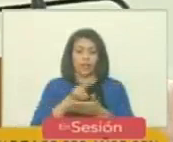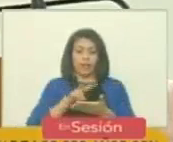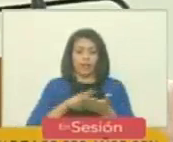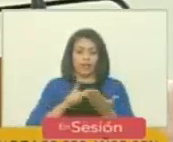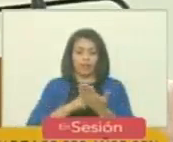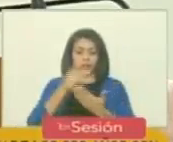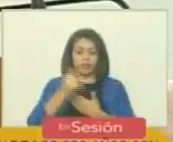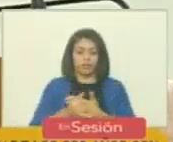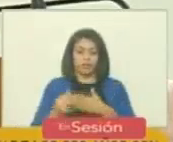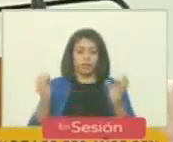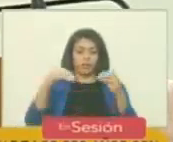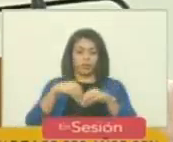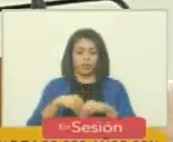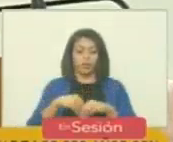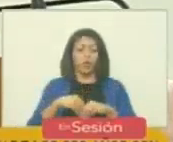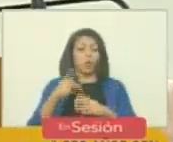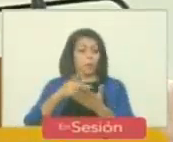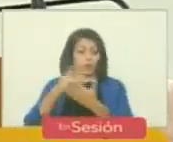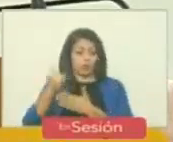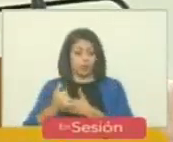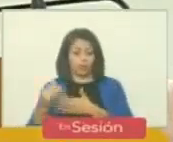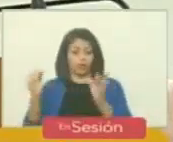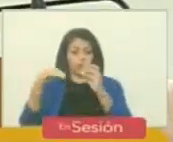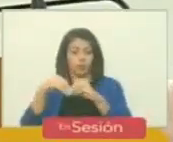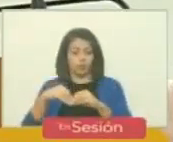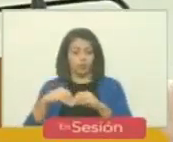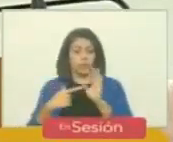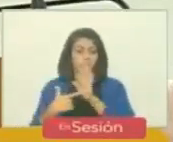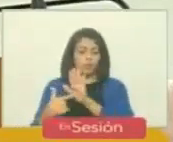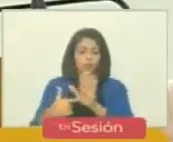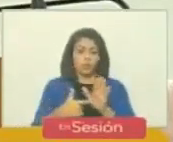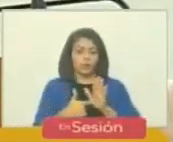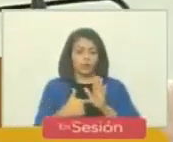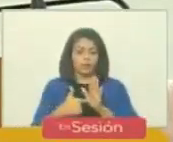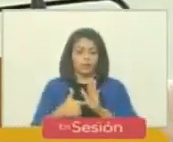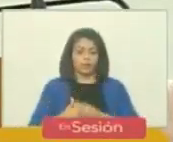proyecto de acuerdo y tomando el proyecto de acuerdo como referencia